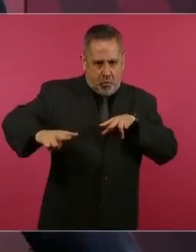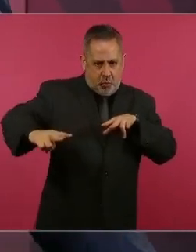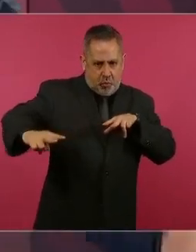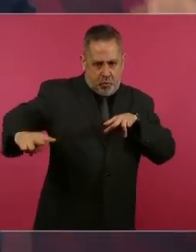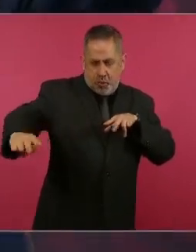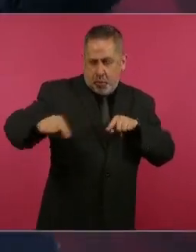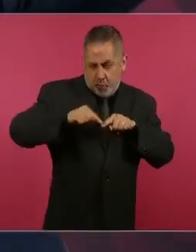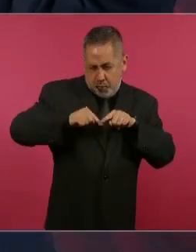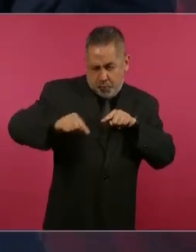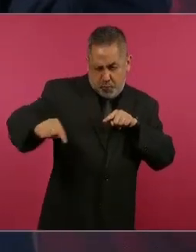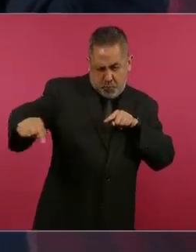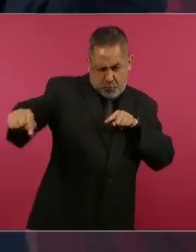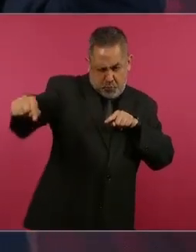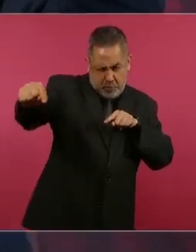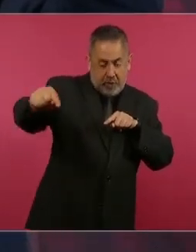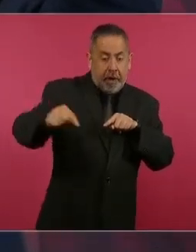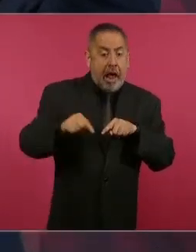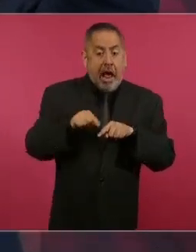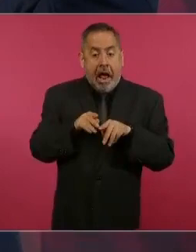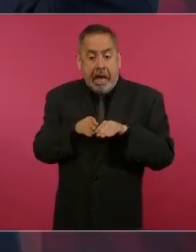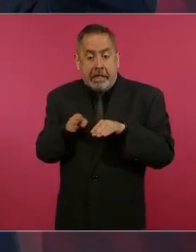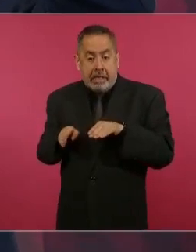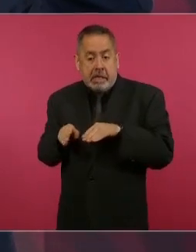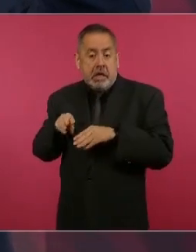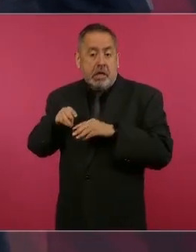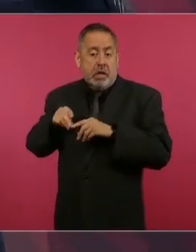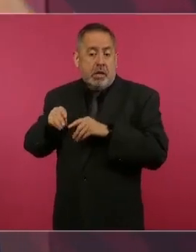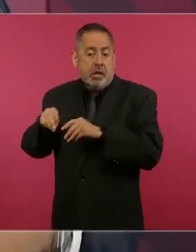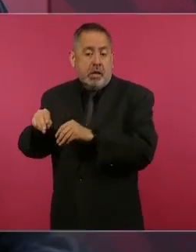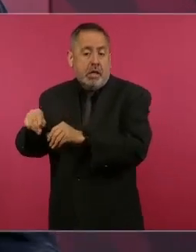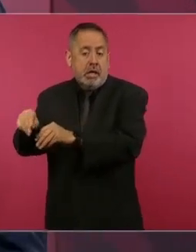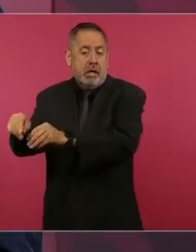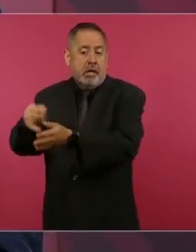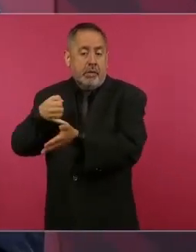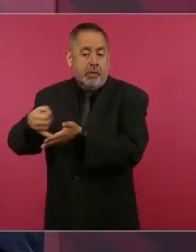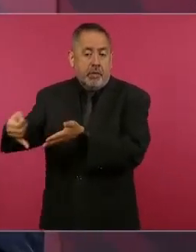se están sembrando árboles flor.